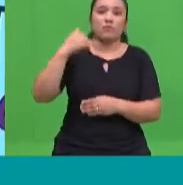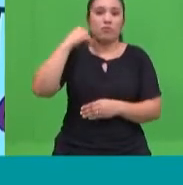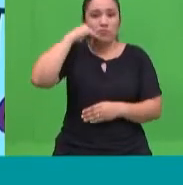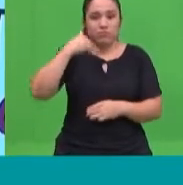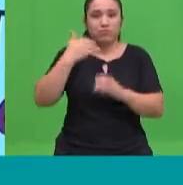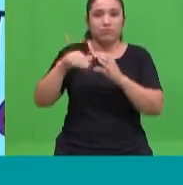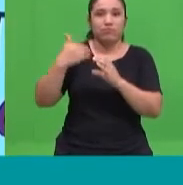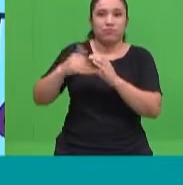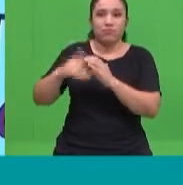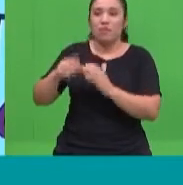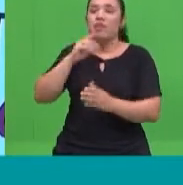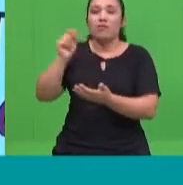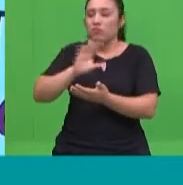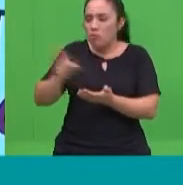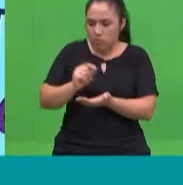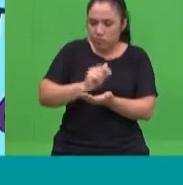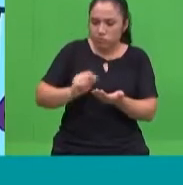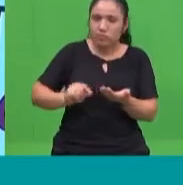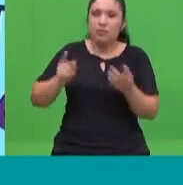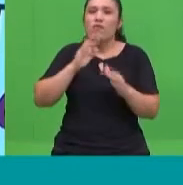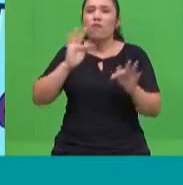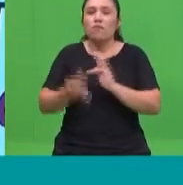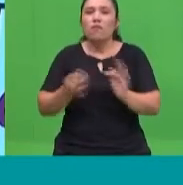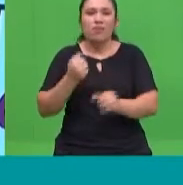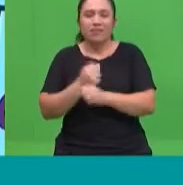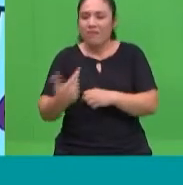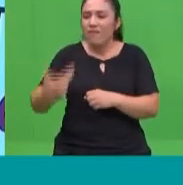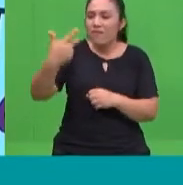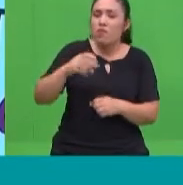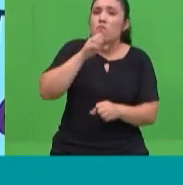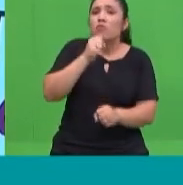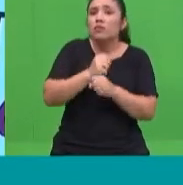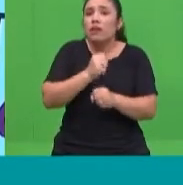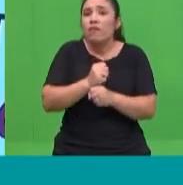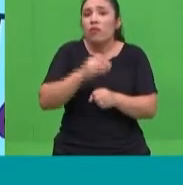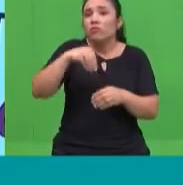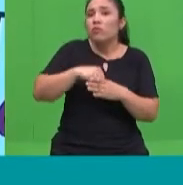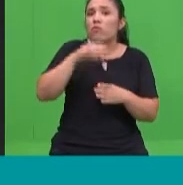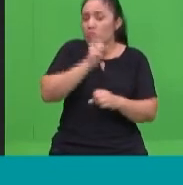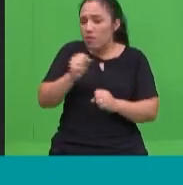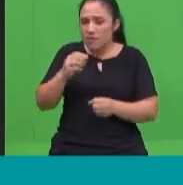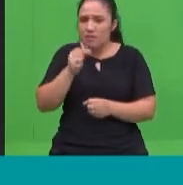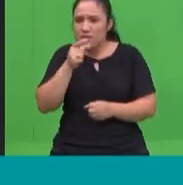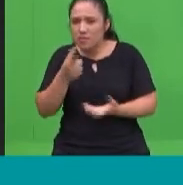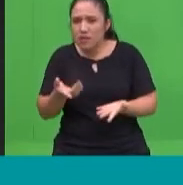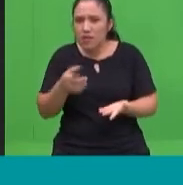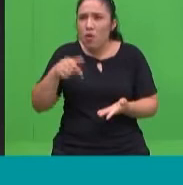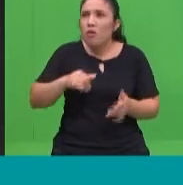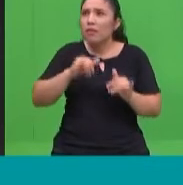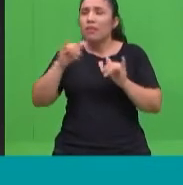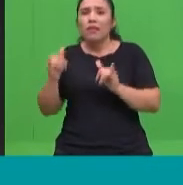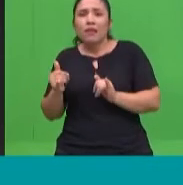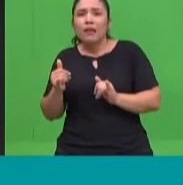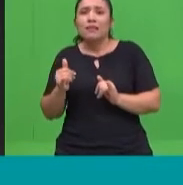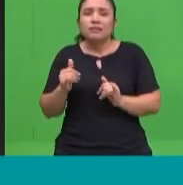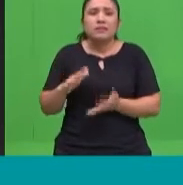u otras formas de comunicación con el maestro. ¿Cómo trabajamos esa disciplina hoy en día y generamos ese ambiente